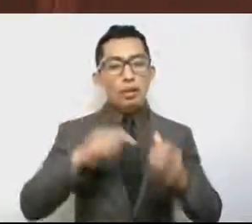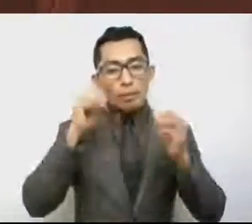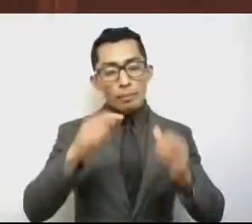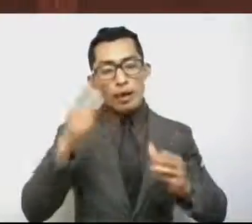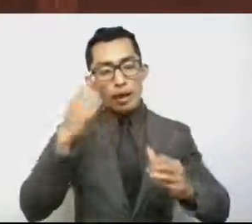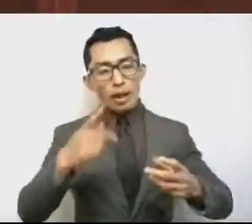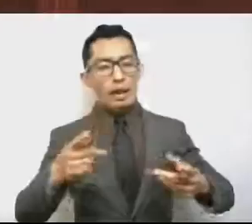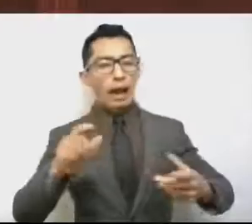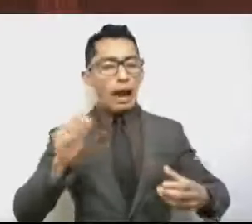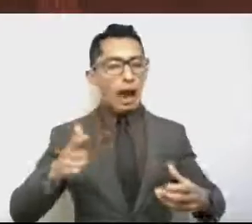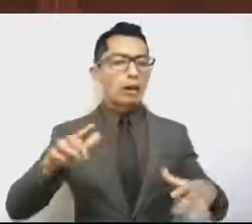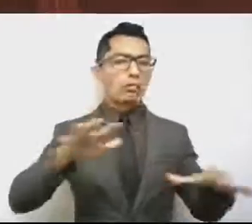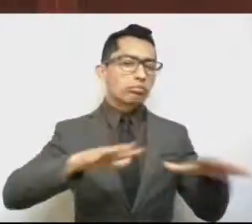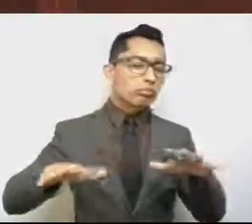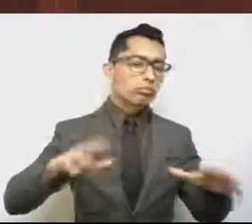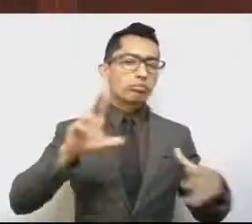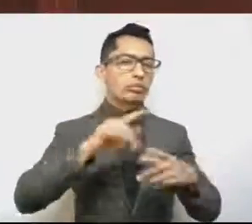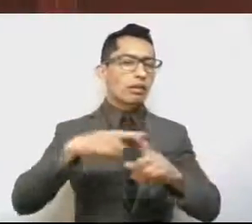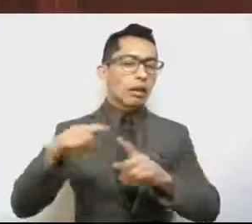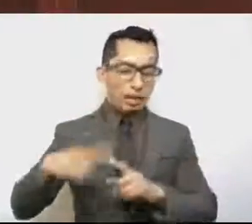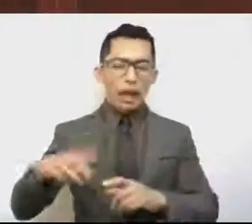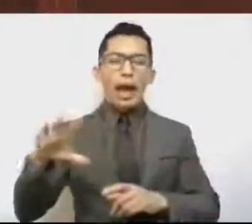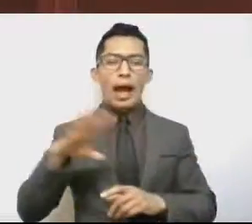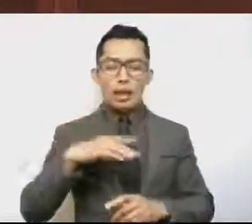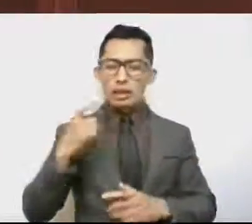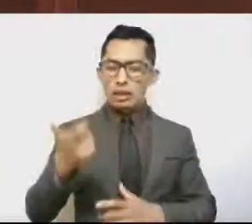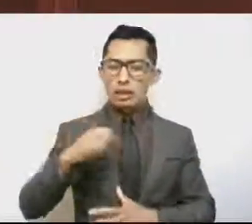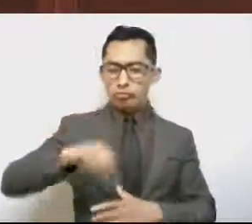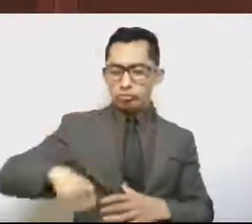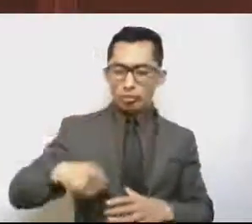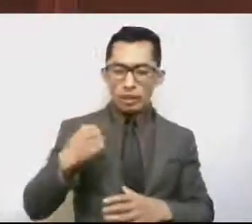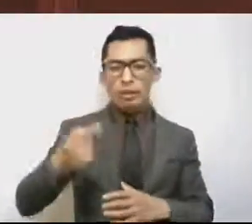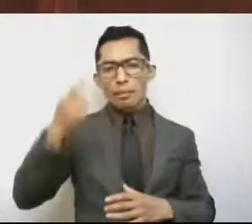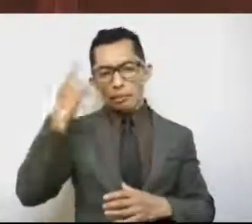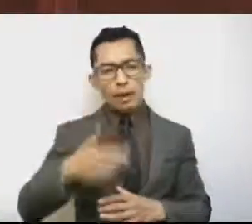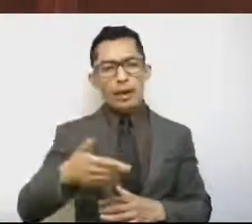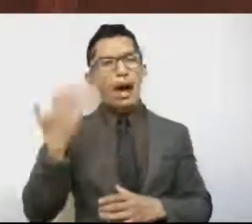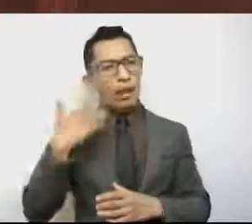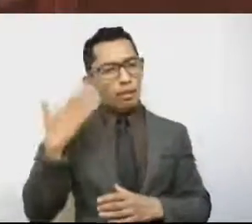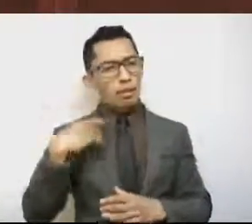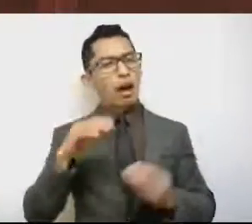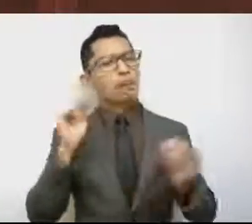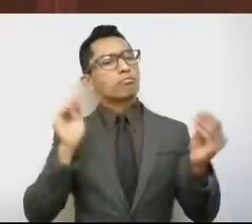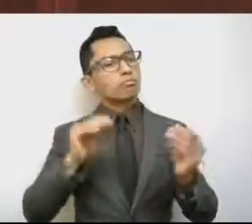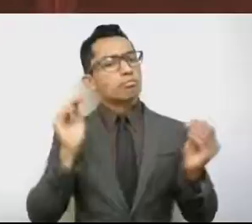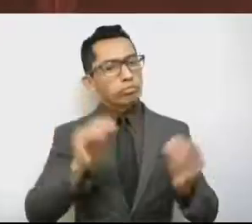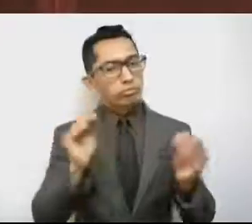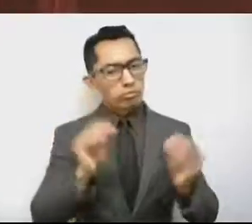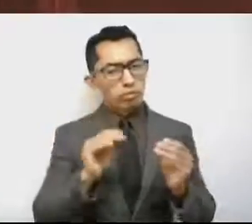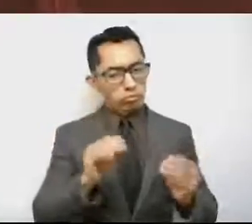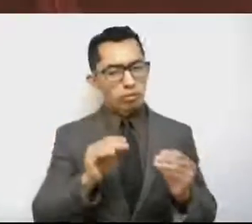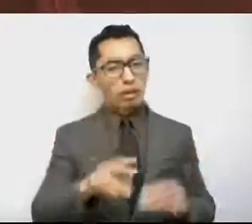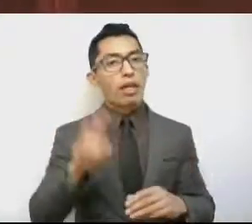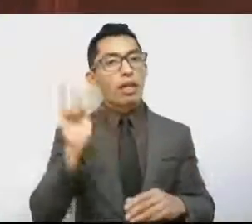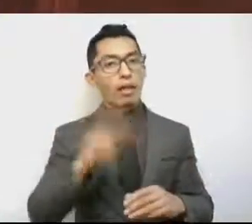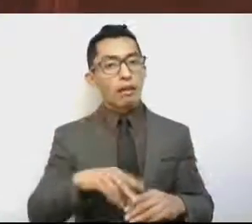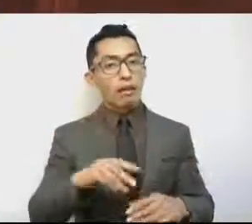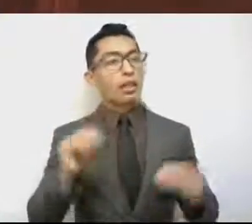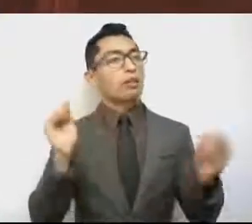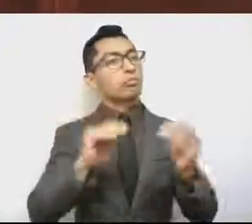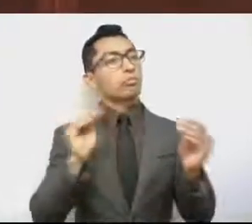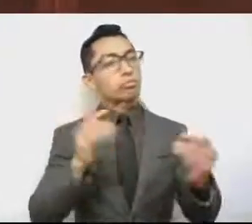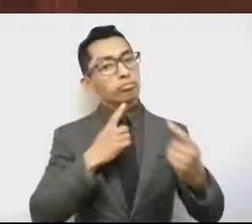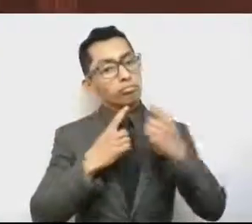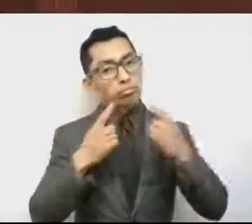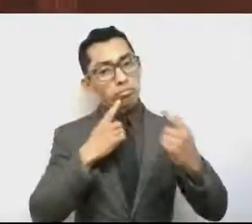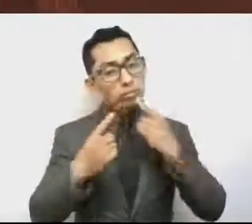Desastres. Es un fondo que aquí se discutió, que tuvo diálogos álgidos y que incluso